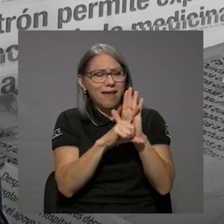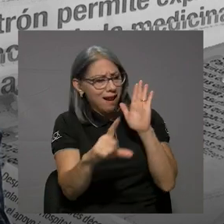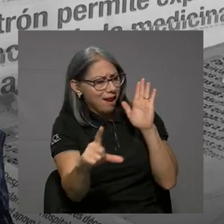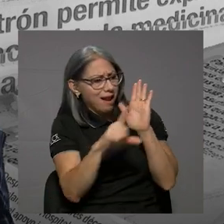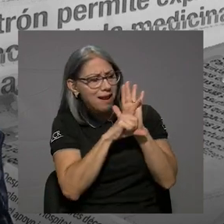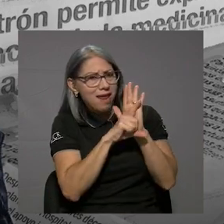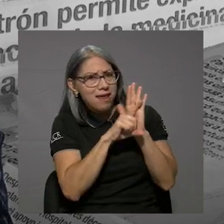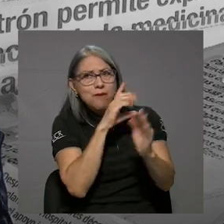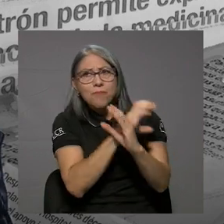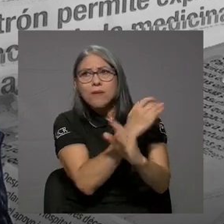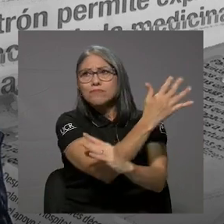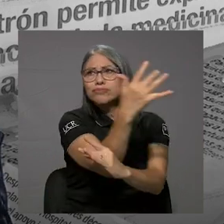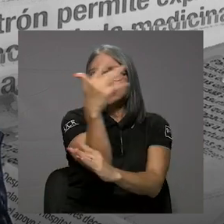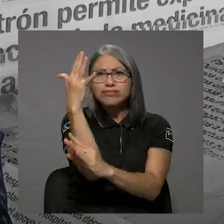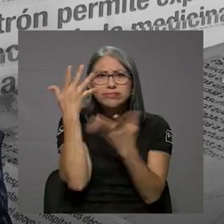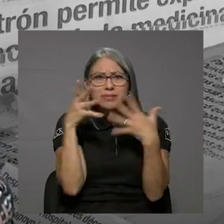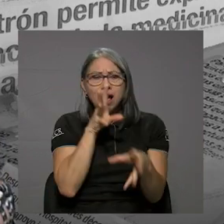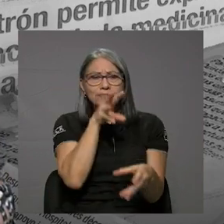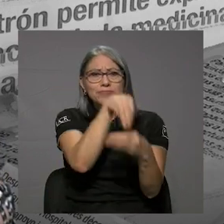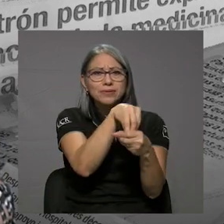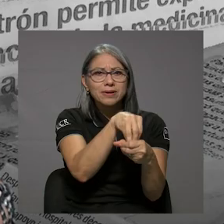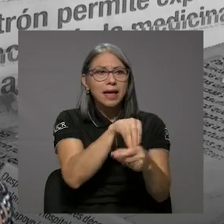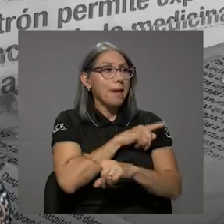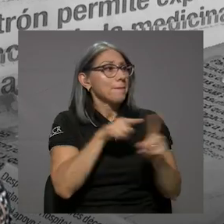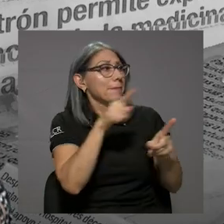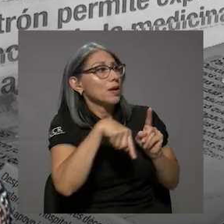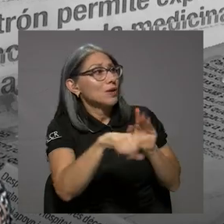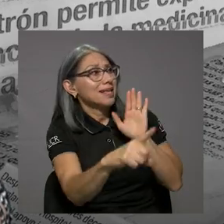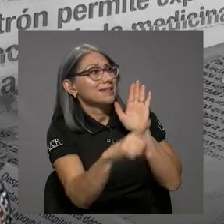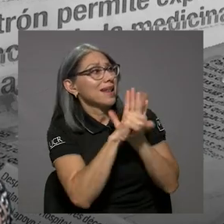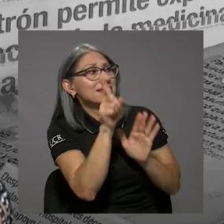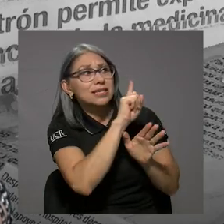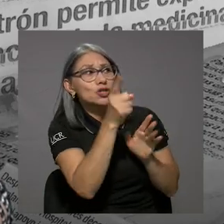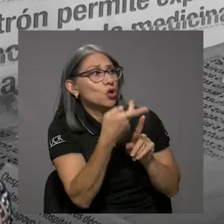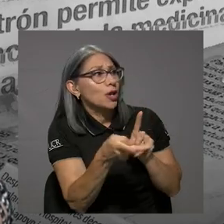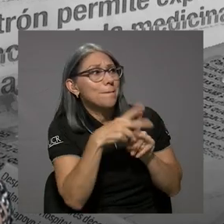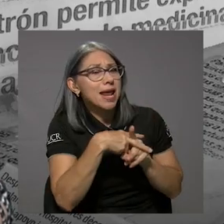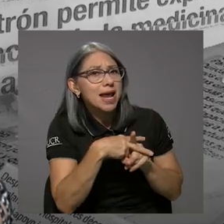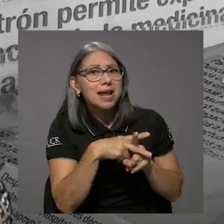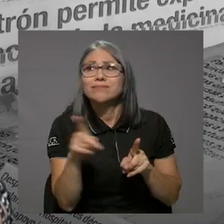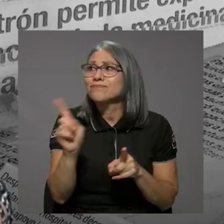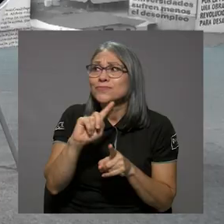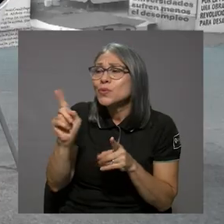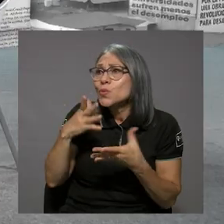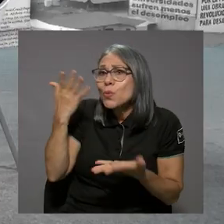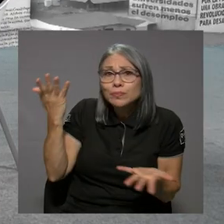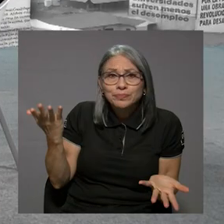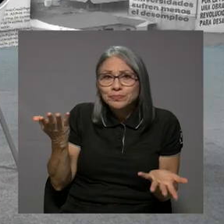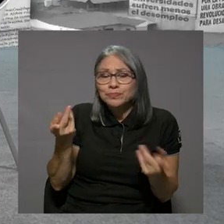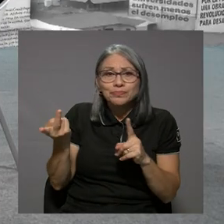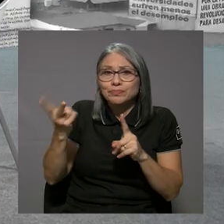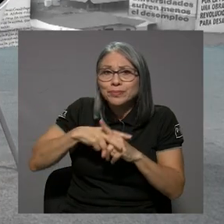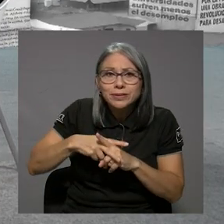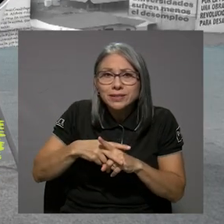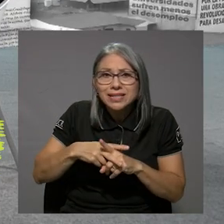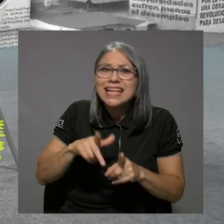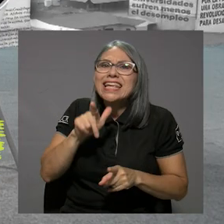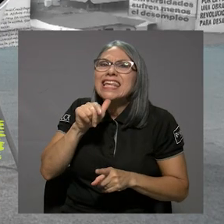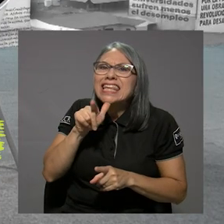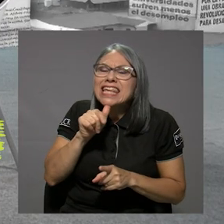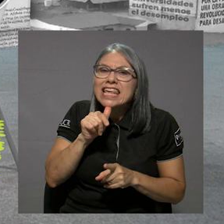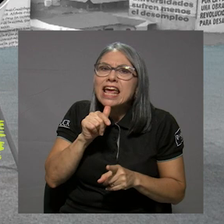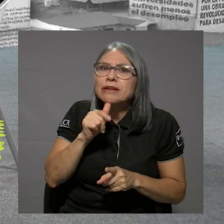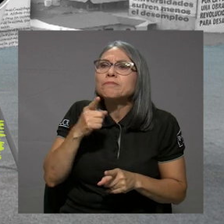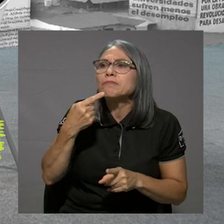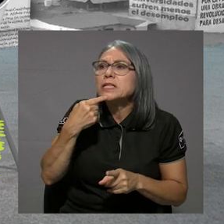incorpora esas áreas de protección. Pero no se ejecutan esas leyes. Pero al final no se ejecutan. ¿Quién está haciendo